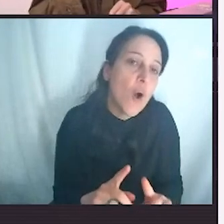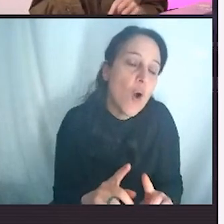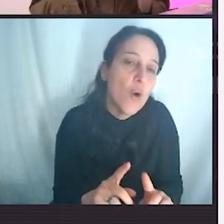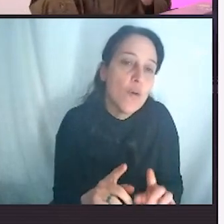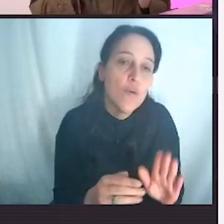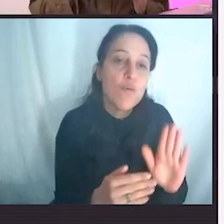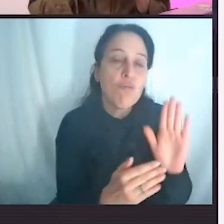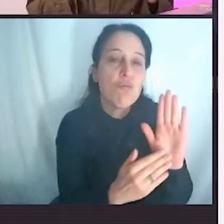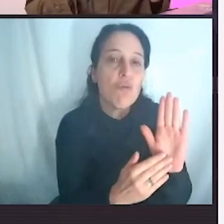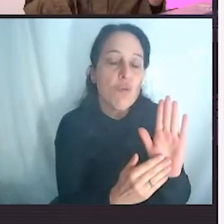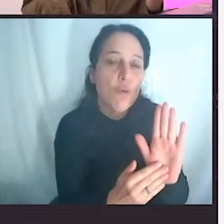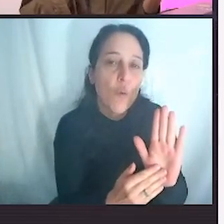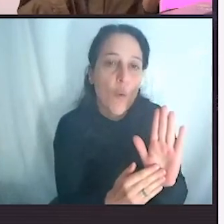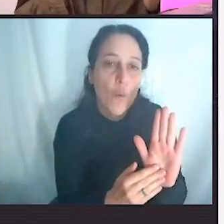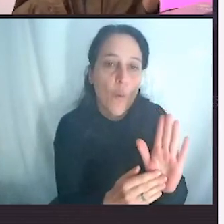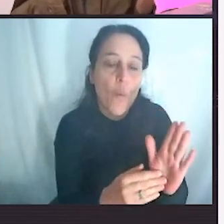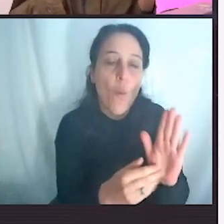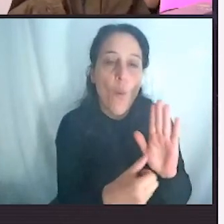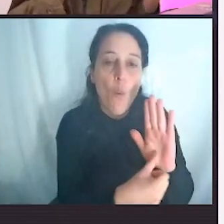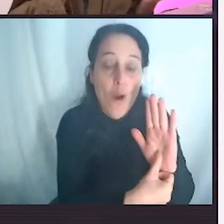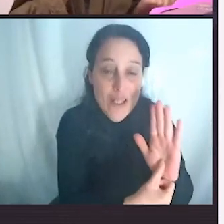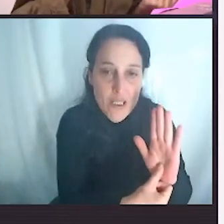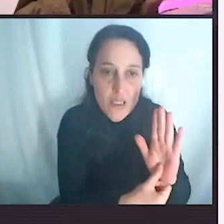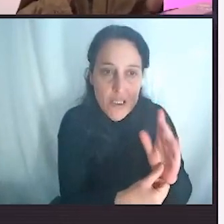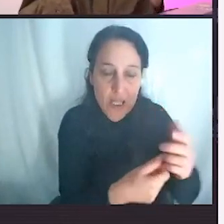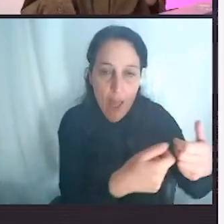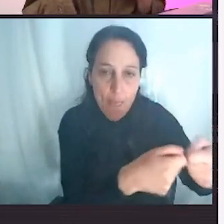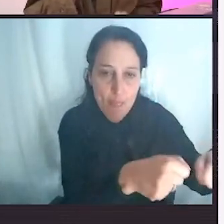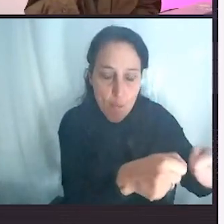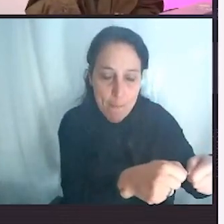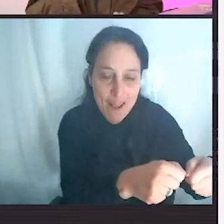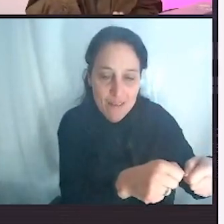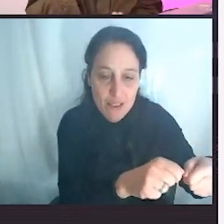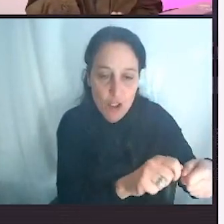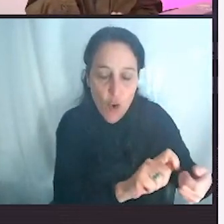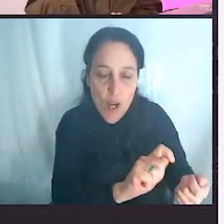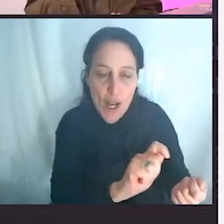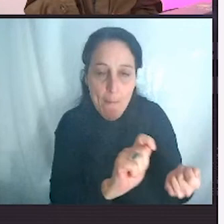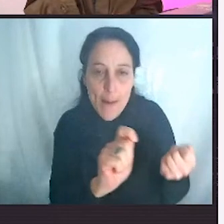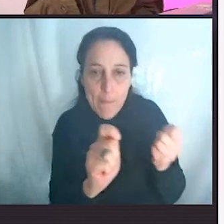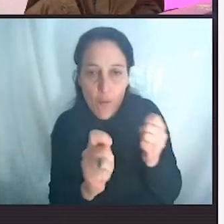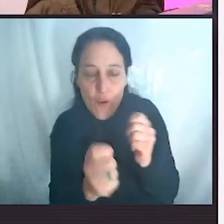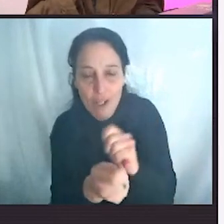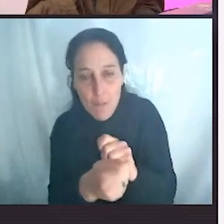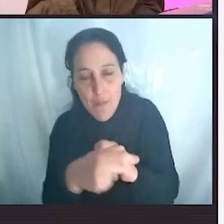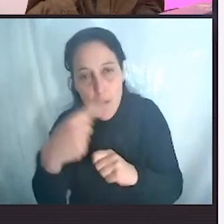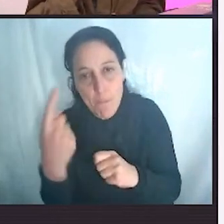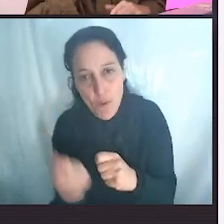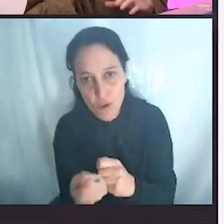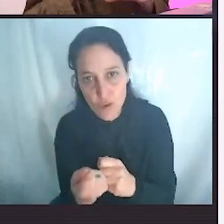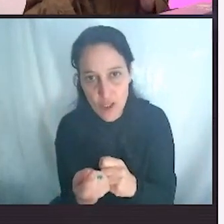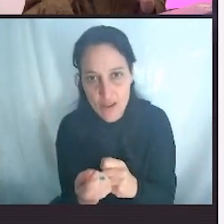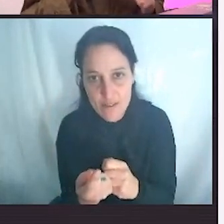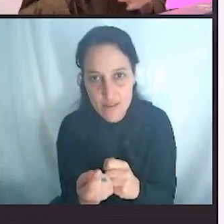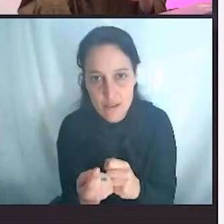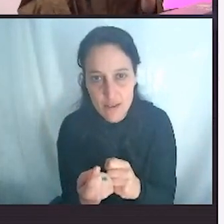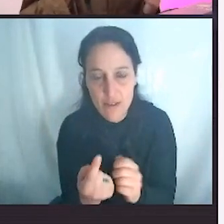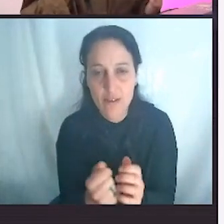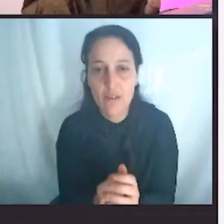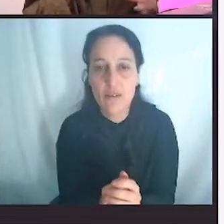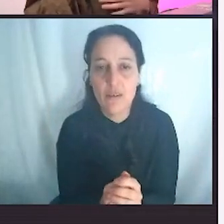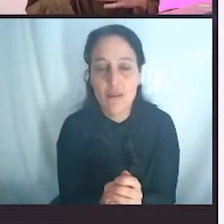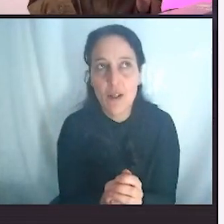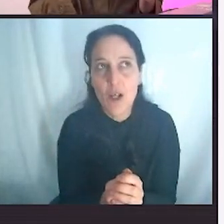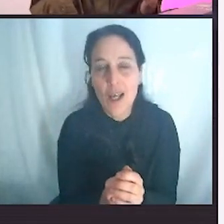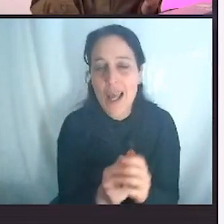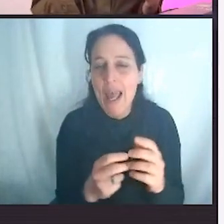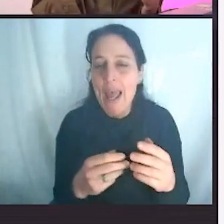plástico comprando tokens de otras entidades que ya se hayan desplastificado. Como ven, de lo que estamos hablando es de un sistema,